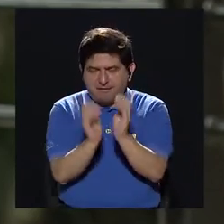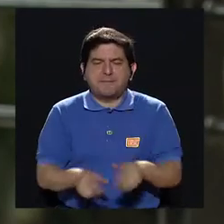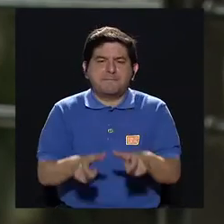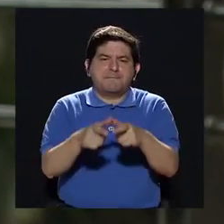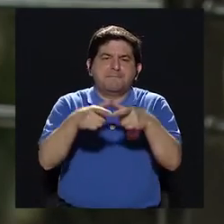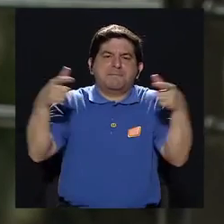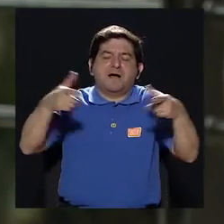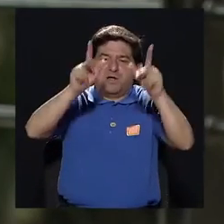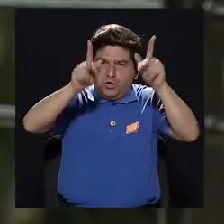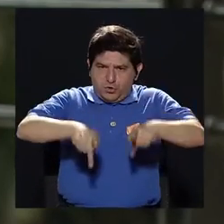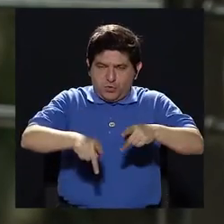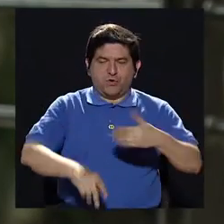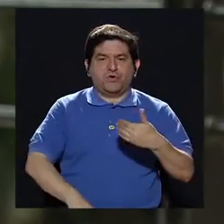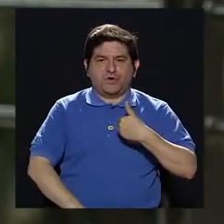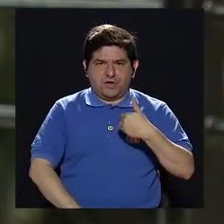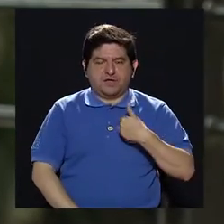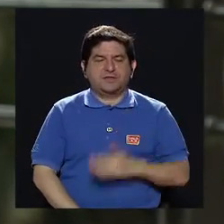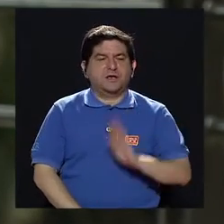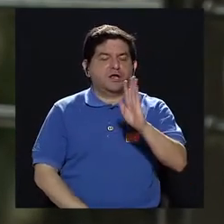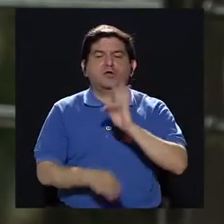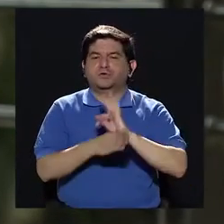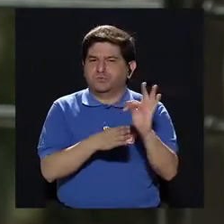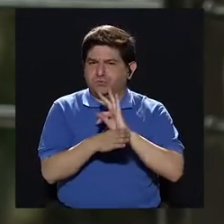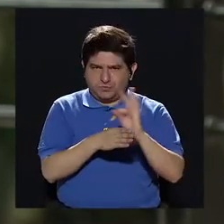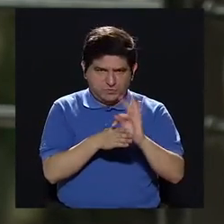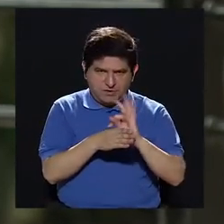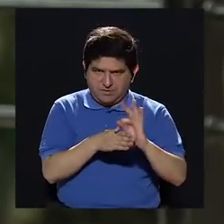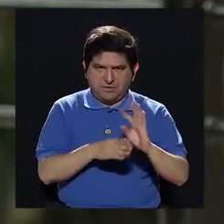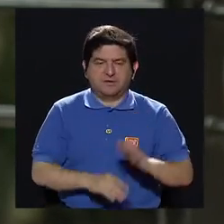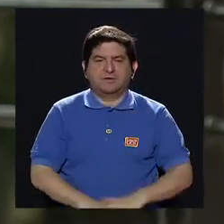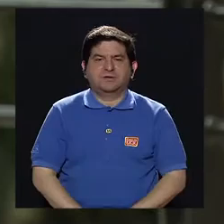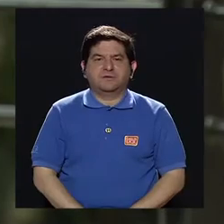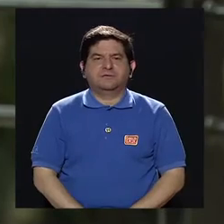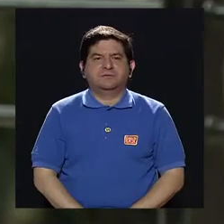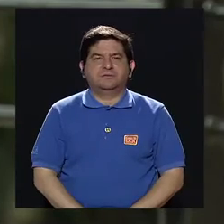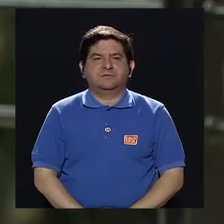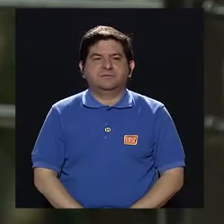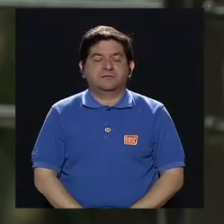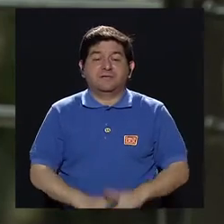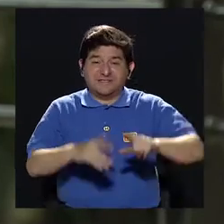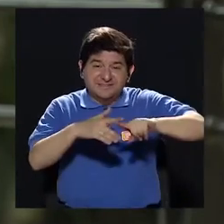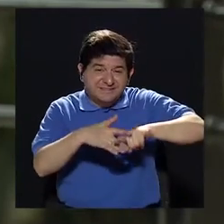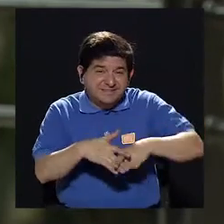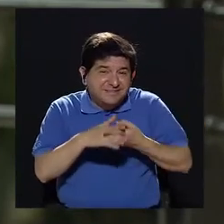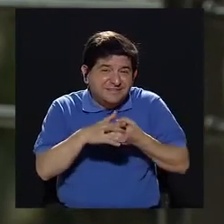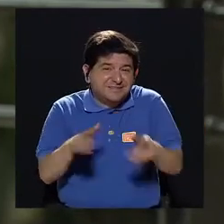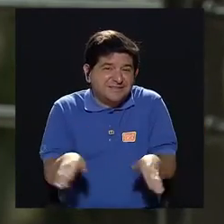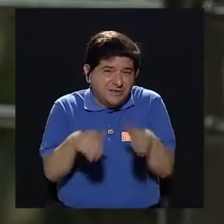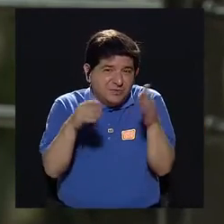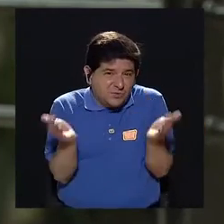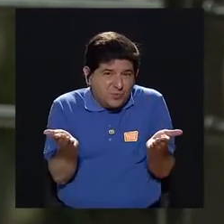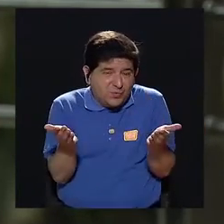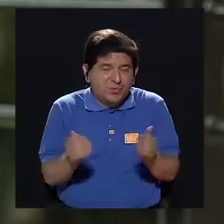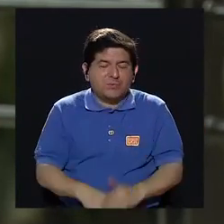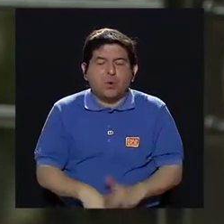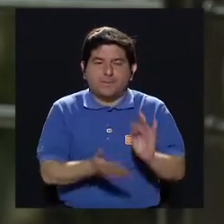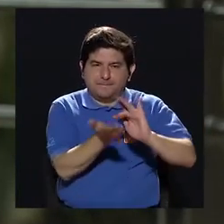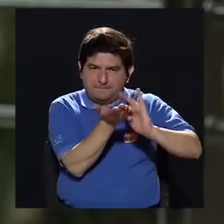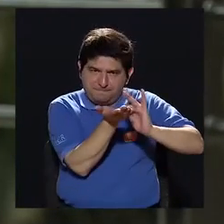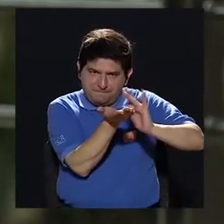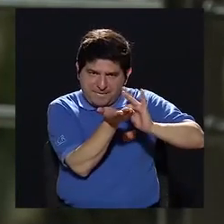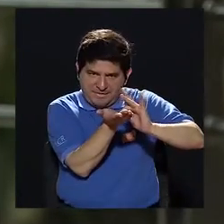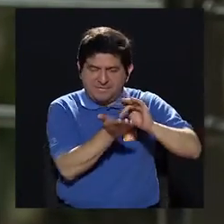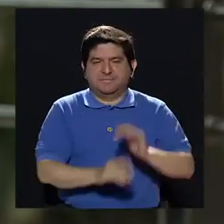La mayoría de pacientes tienen su tratamiento. Básicamente se inicia con unos